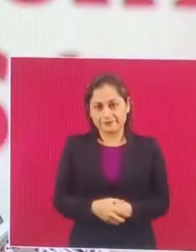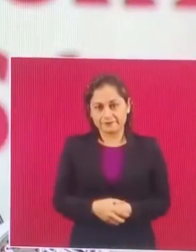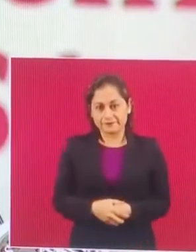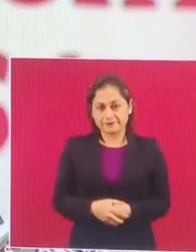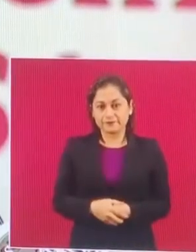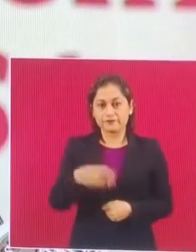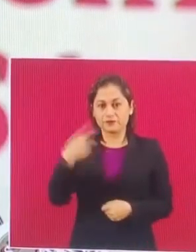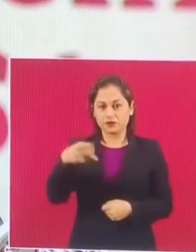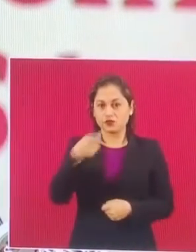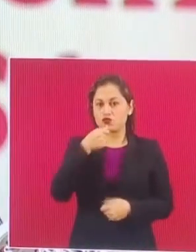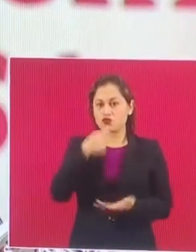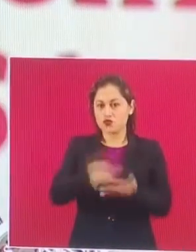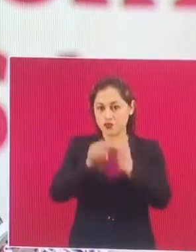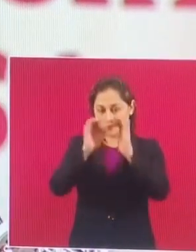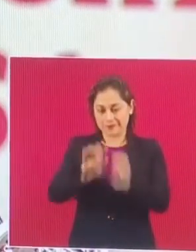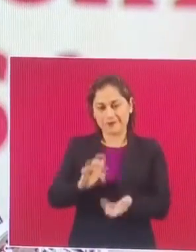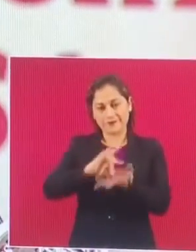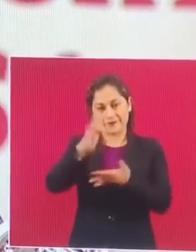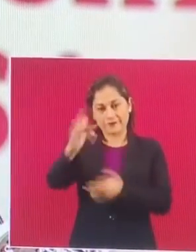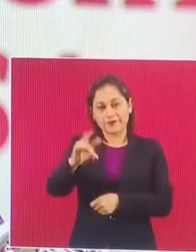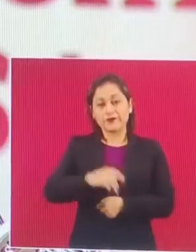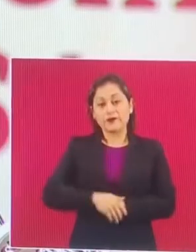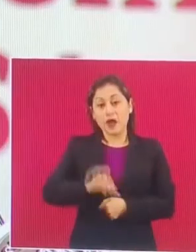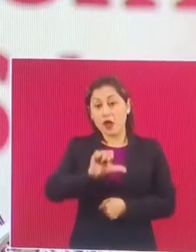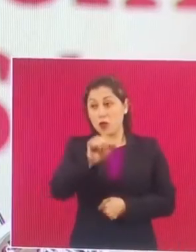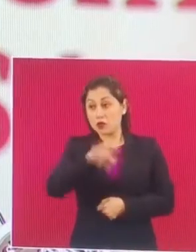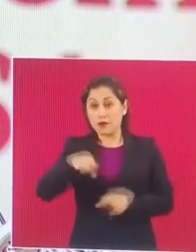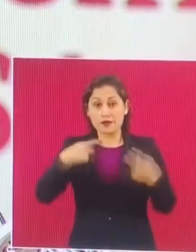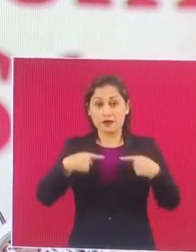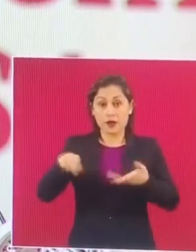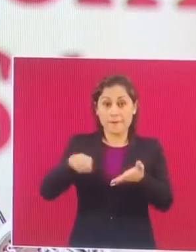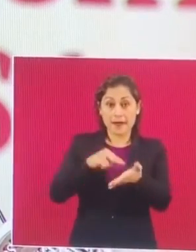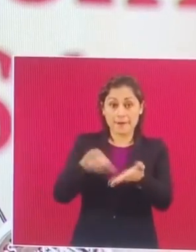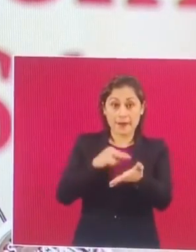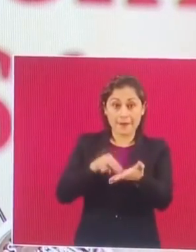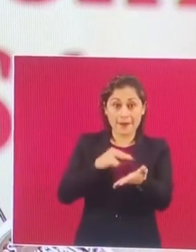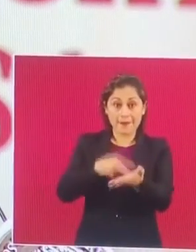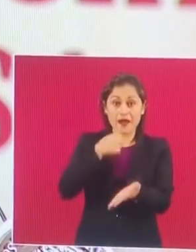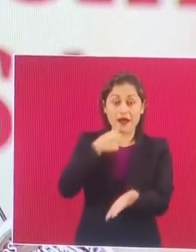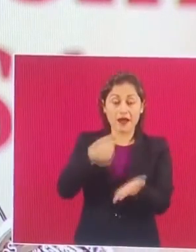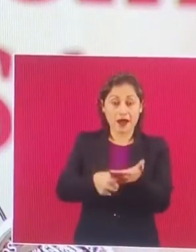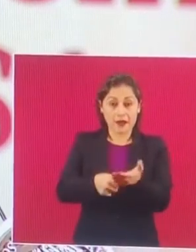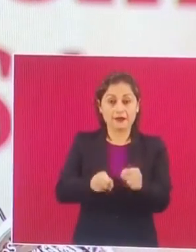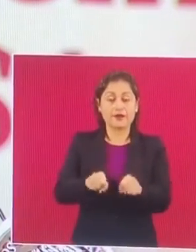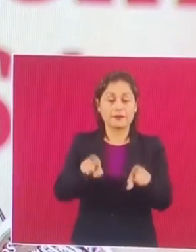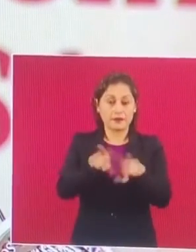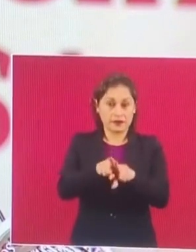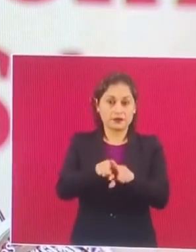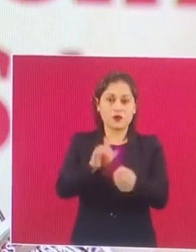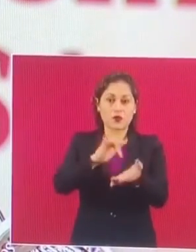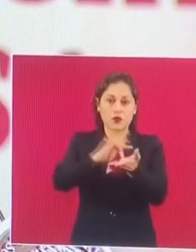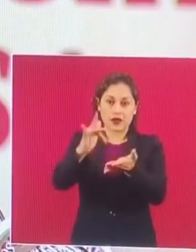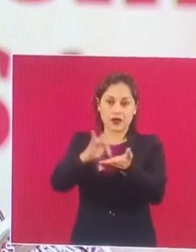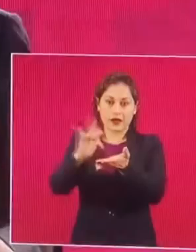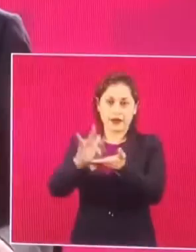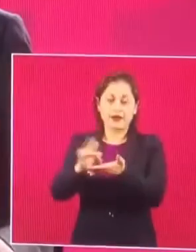palabras y a todos los que firmaron deportistas de natación.